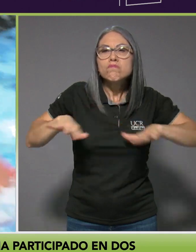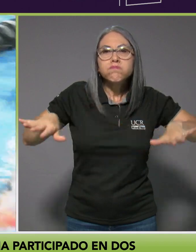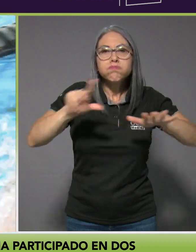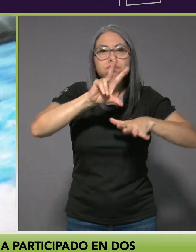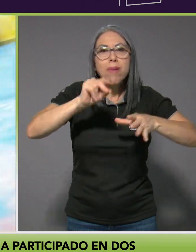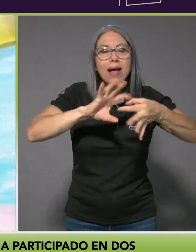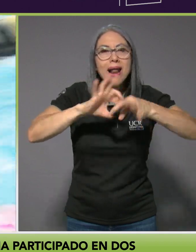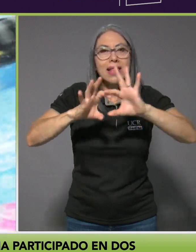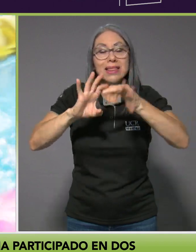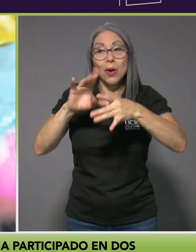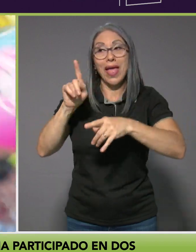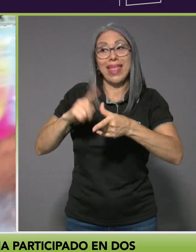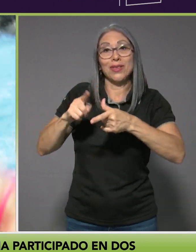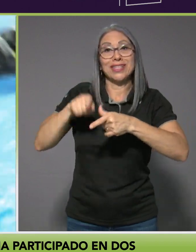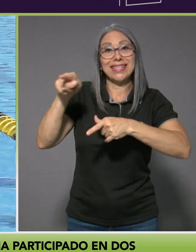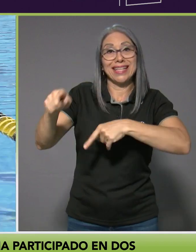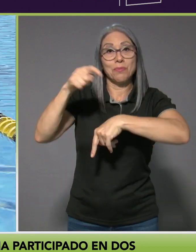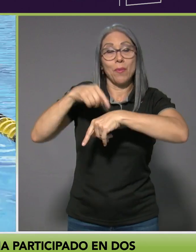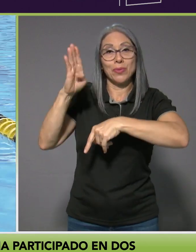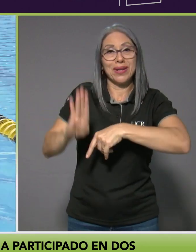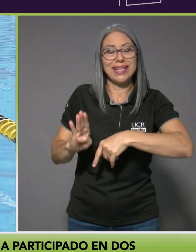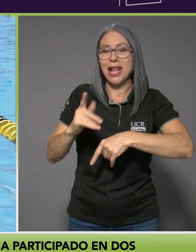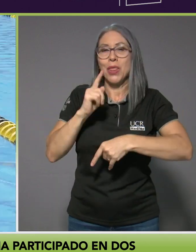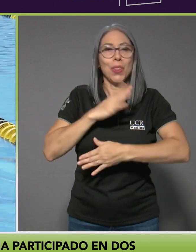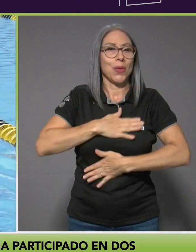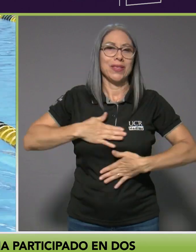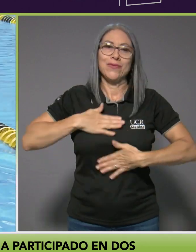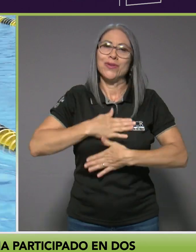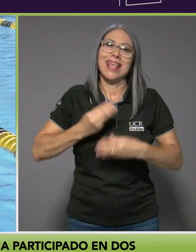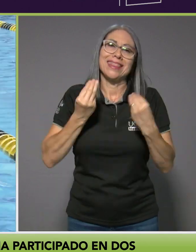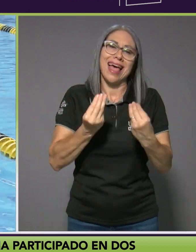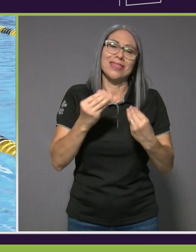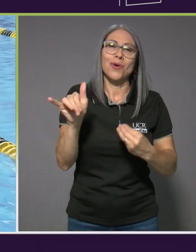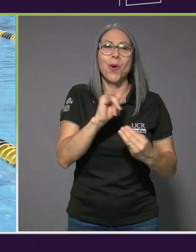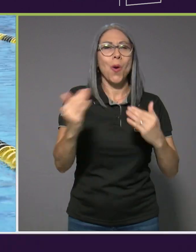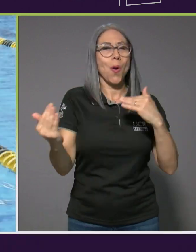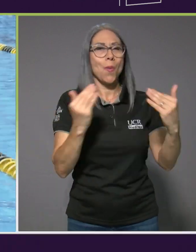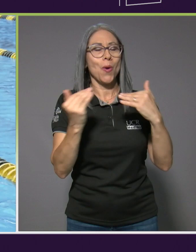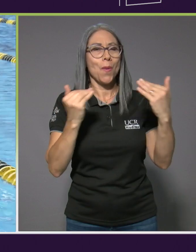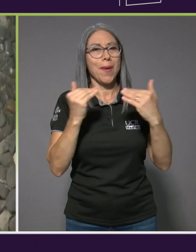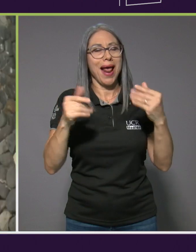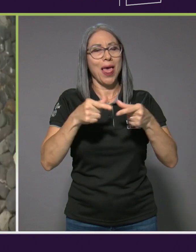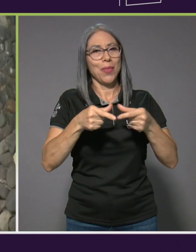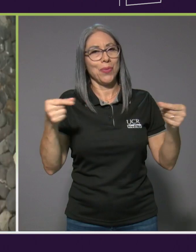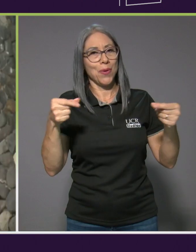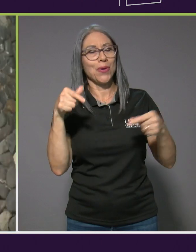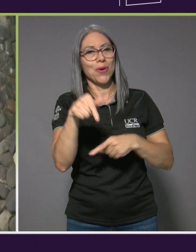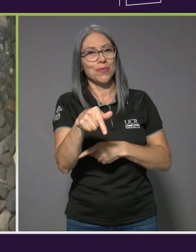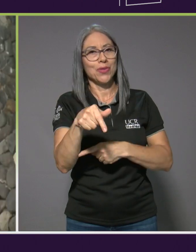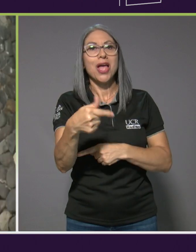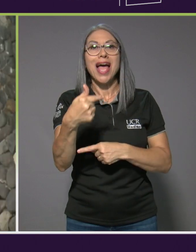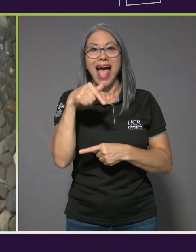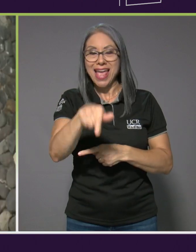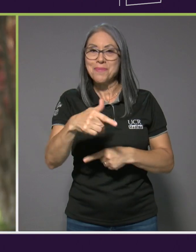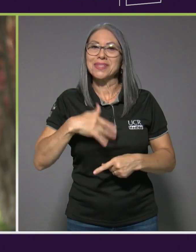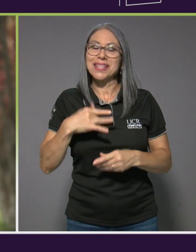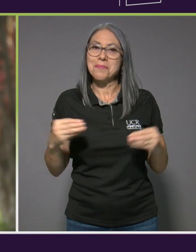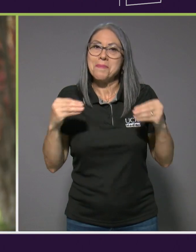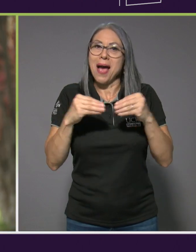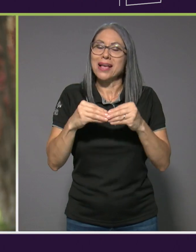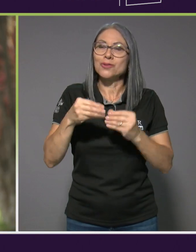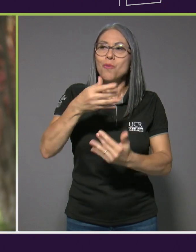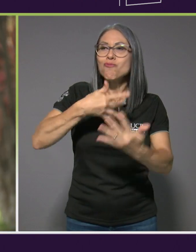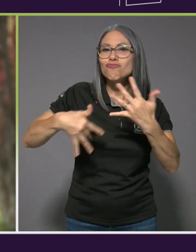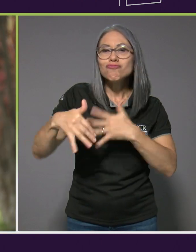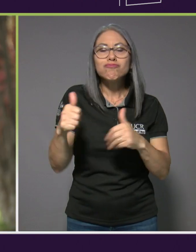no lo disfruté tanto como en Tokio, en Tokio igual fui más acompañada con mis amigos, lo